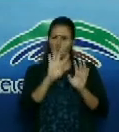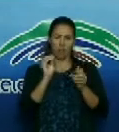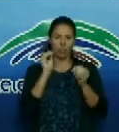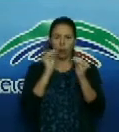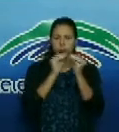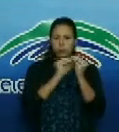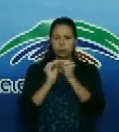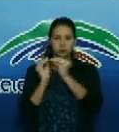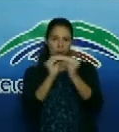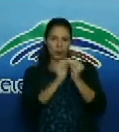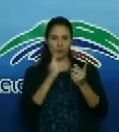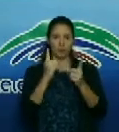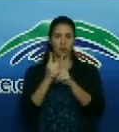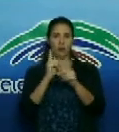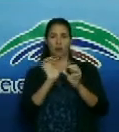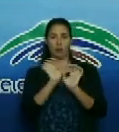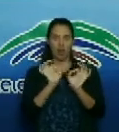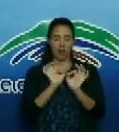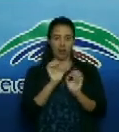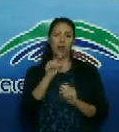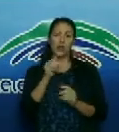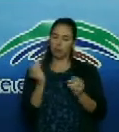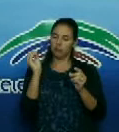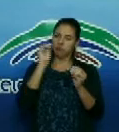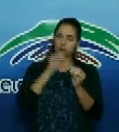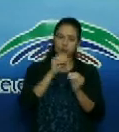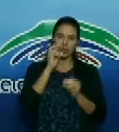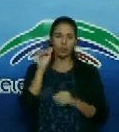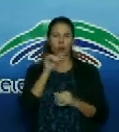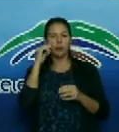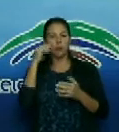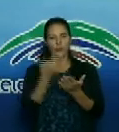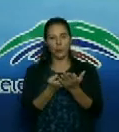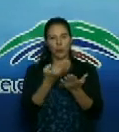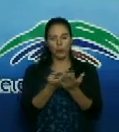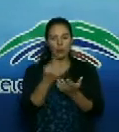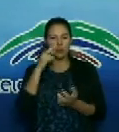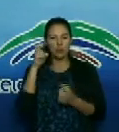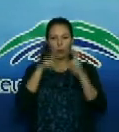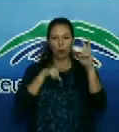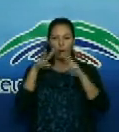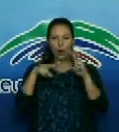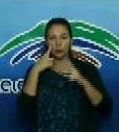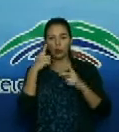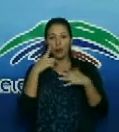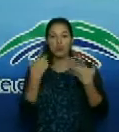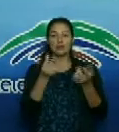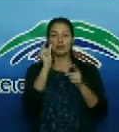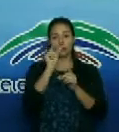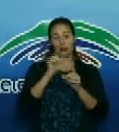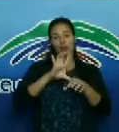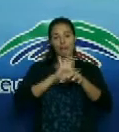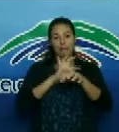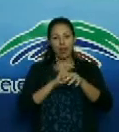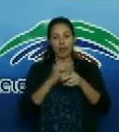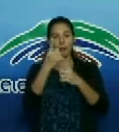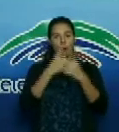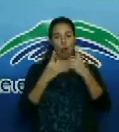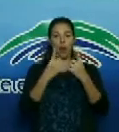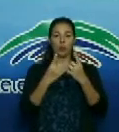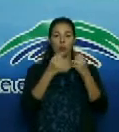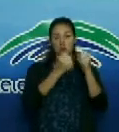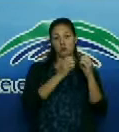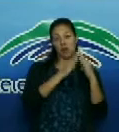casos de contactos de confirmados. Es decir, que es una estrategia que se está llevando para detectar cada una de